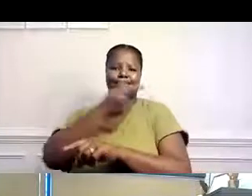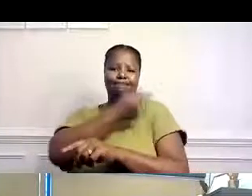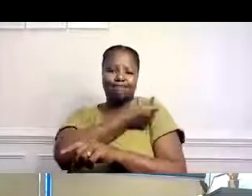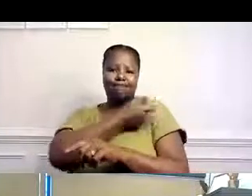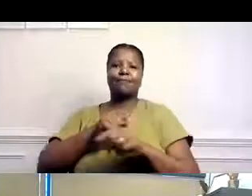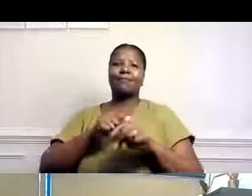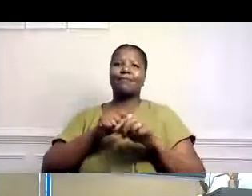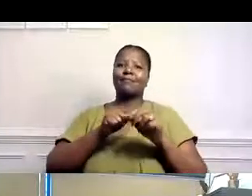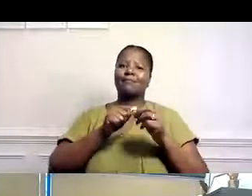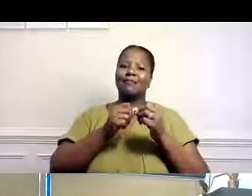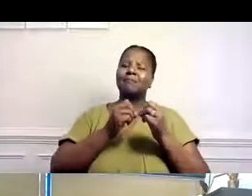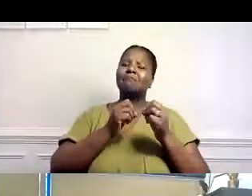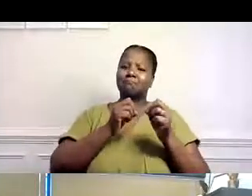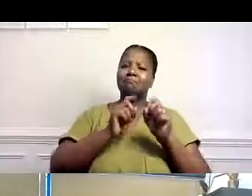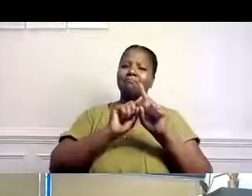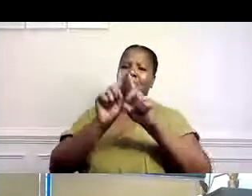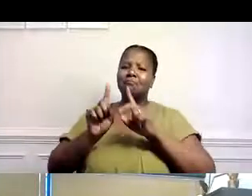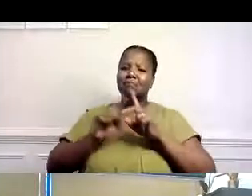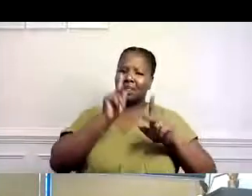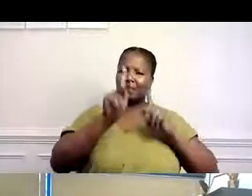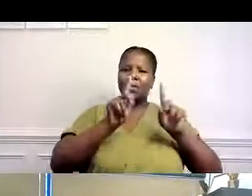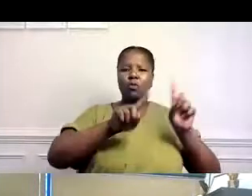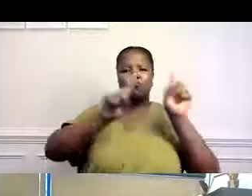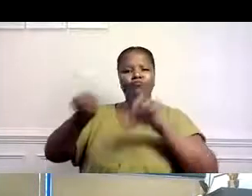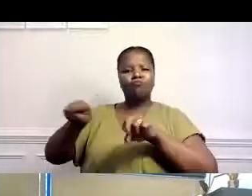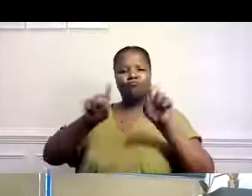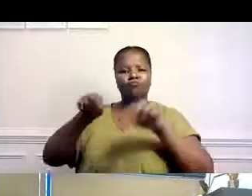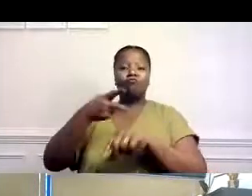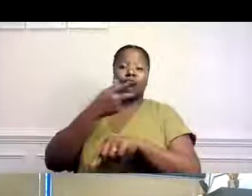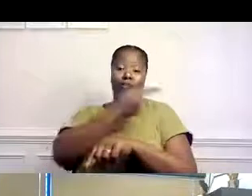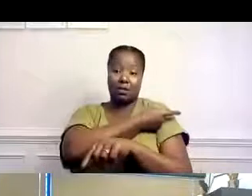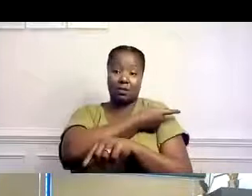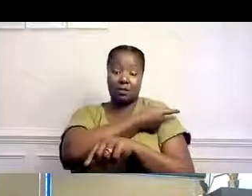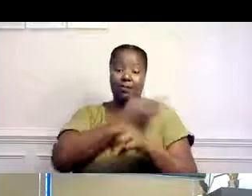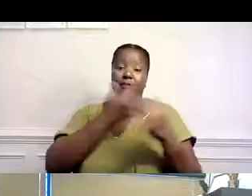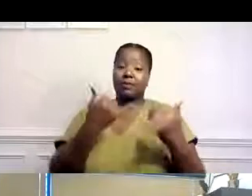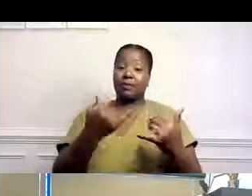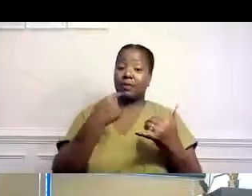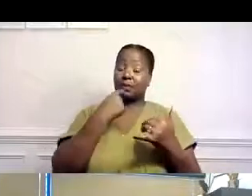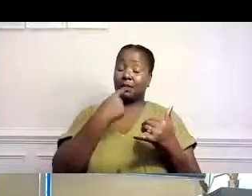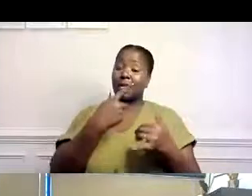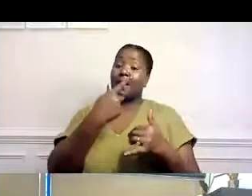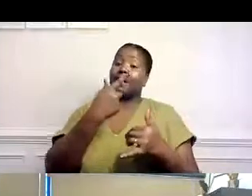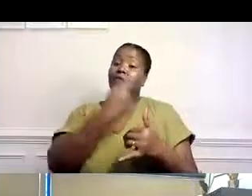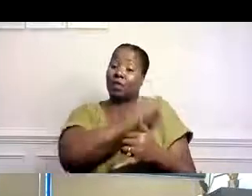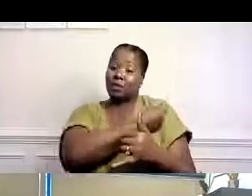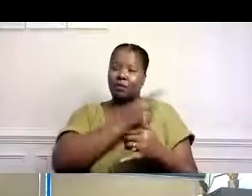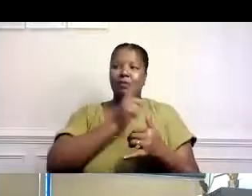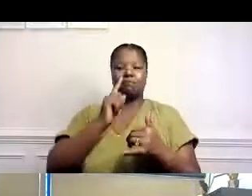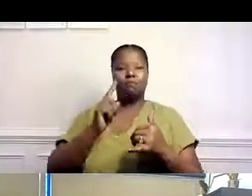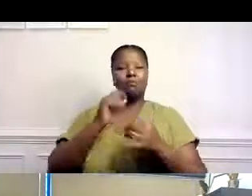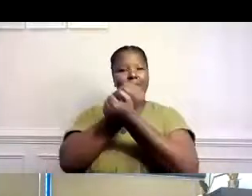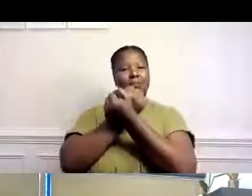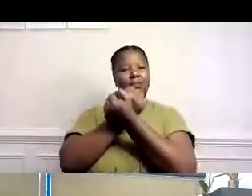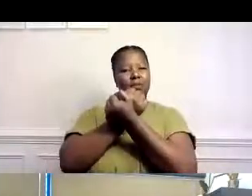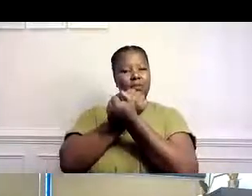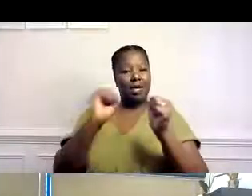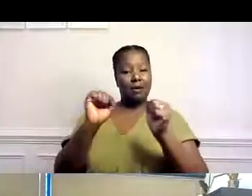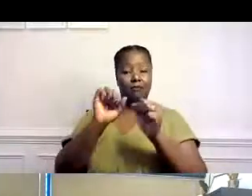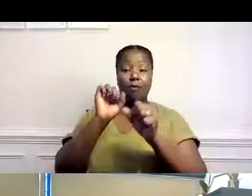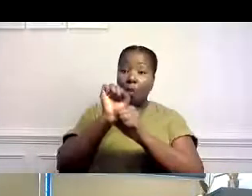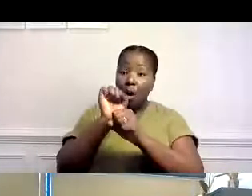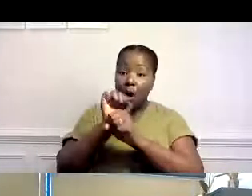y también los participantes que puedan conseguir la vacuna. Las vacunas son seguras y son